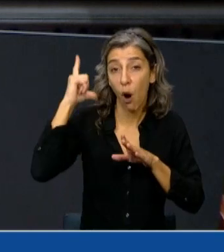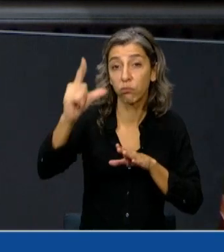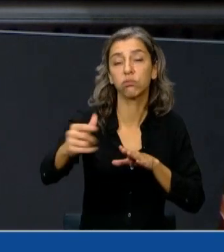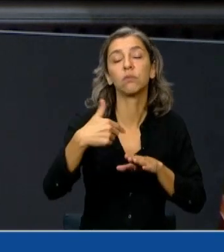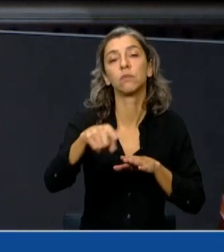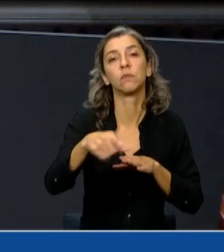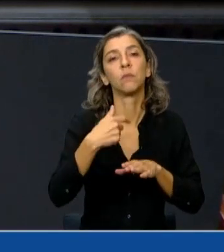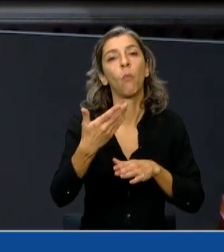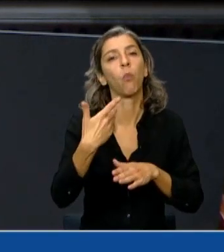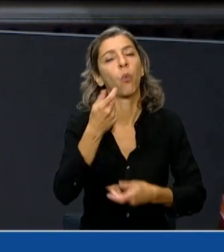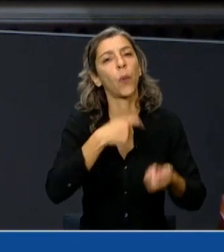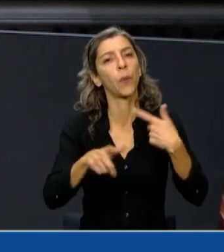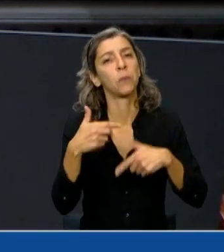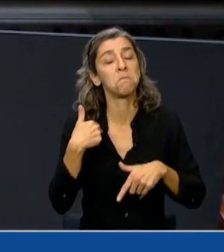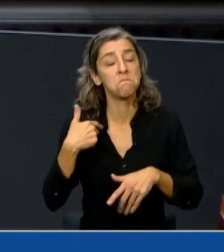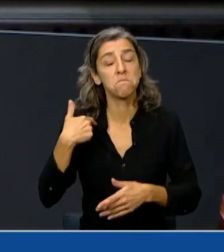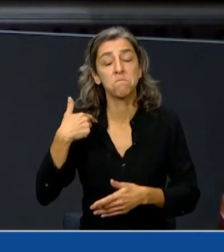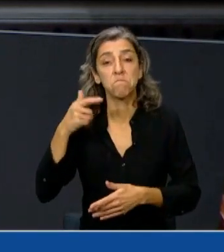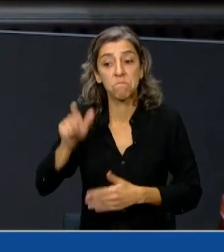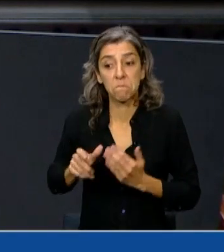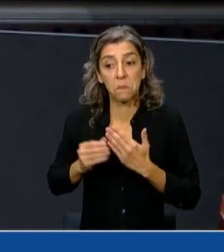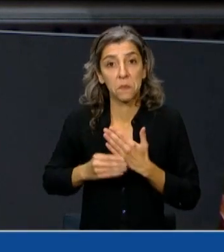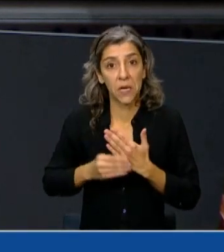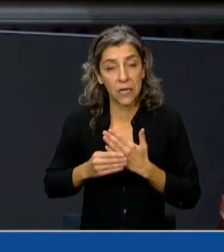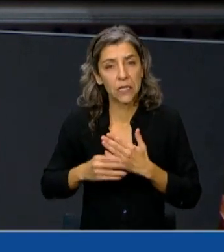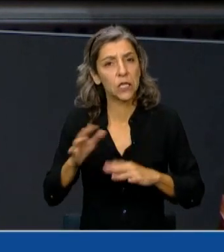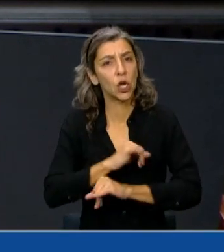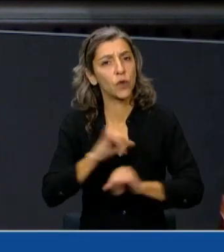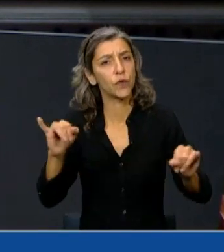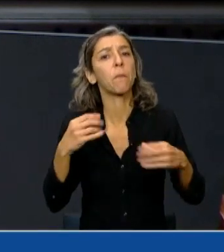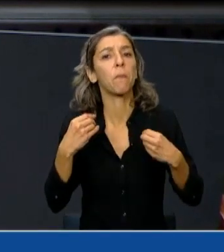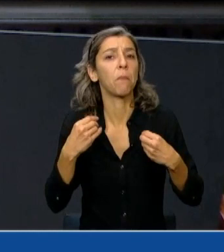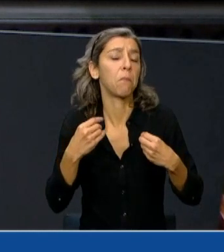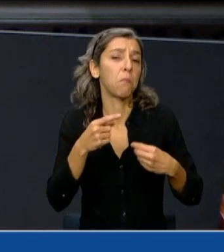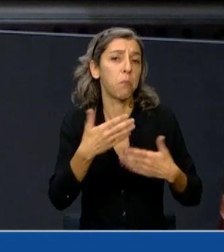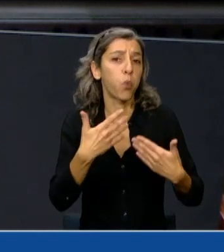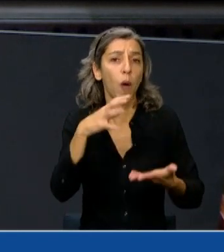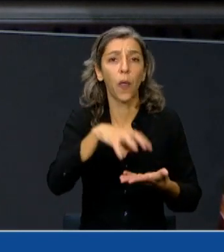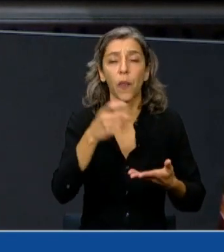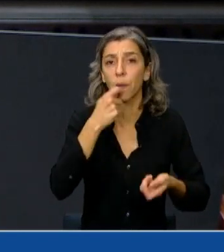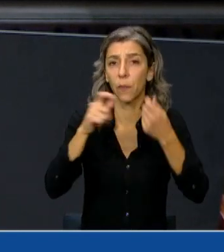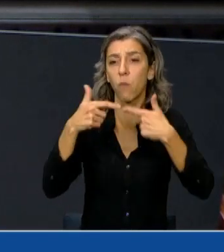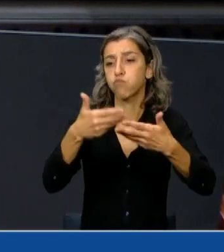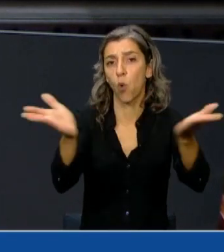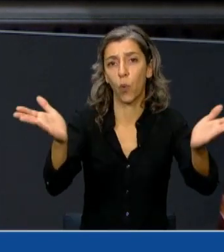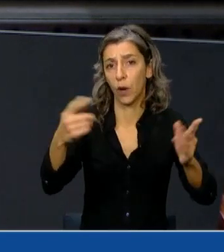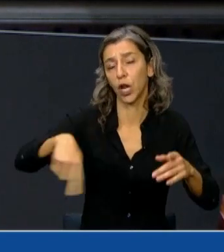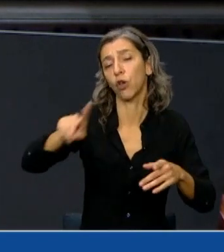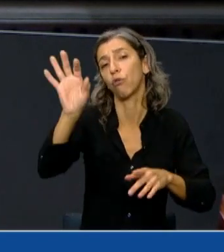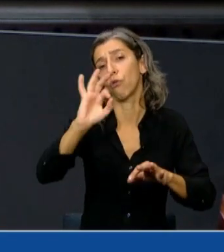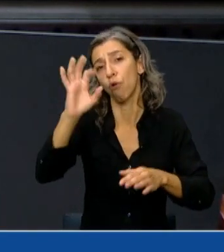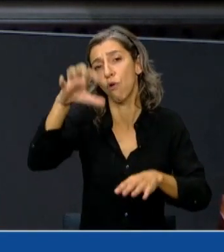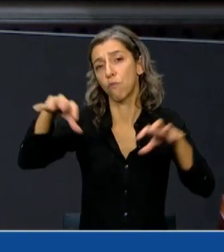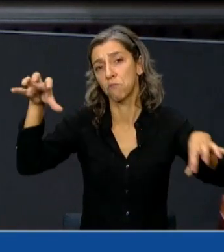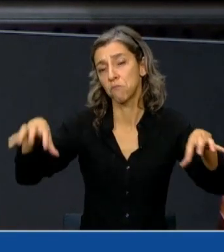Por dichos del Ministro, estos productos iban a ser ofrecidos al público a comercios minoristas